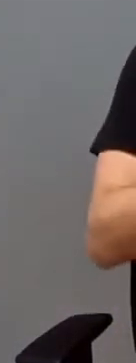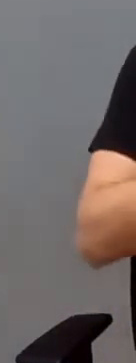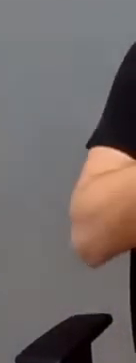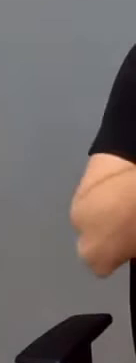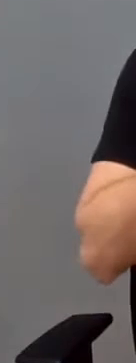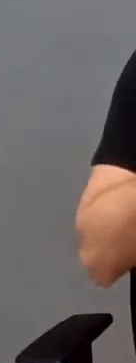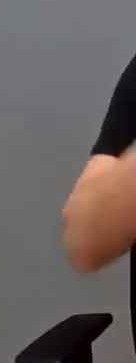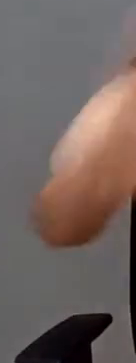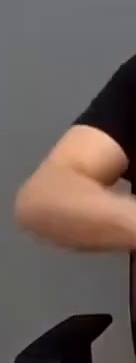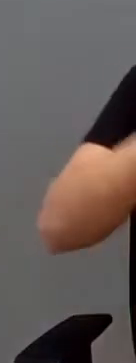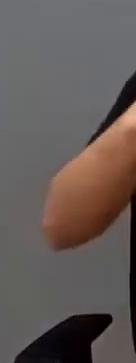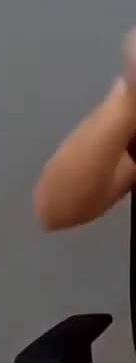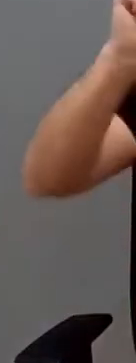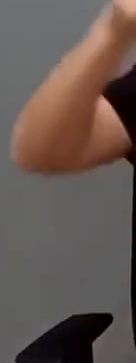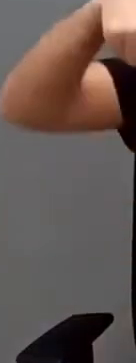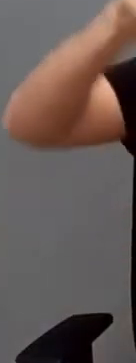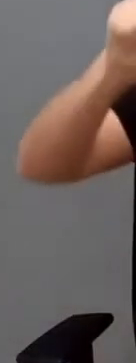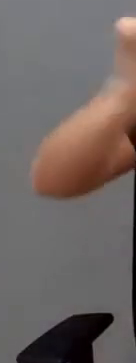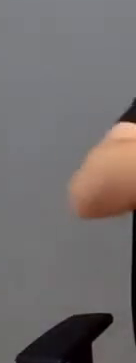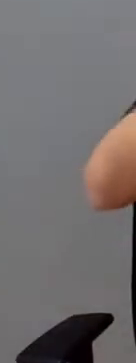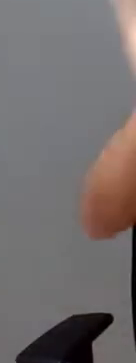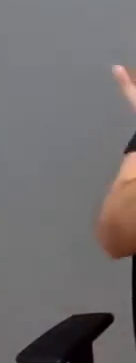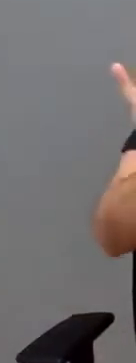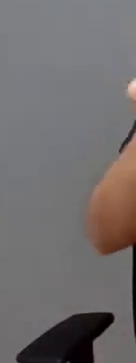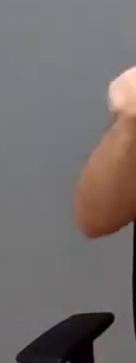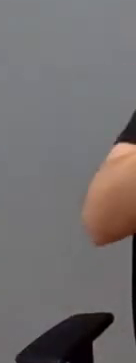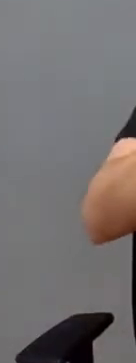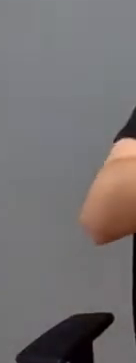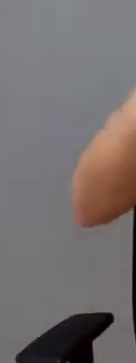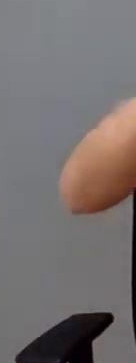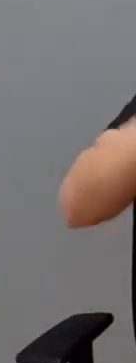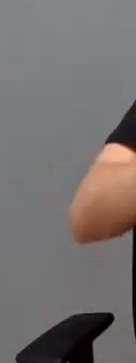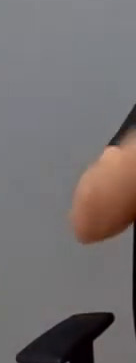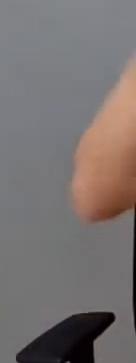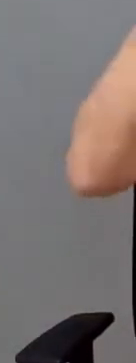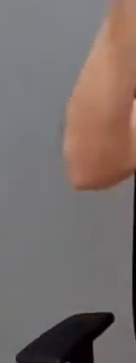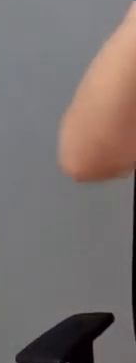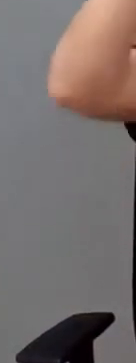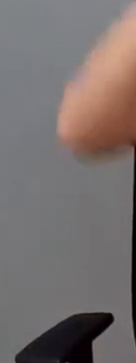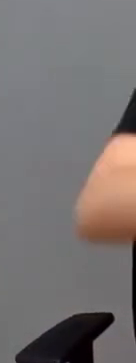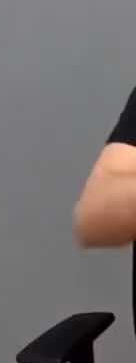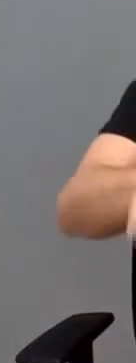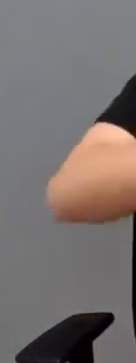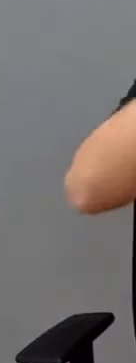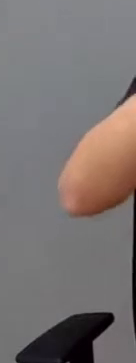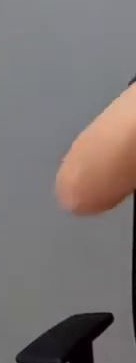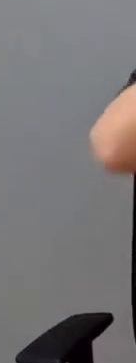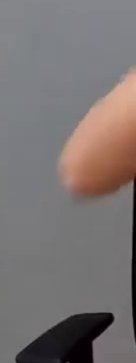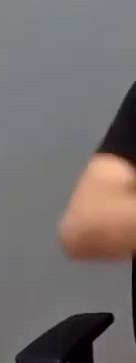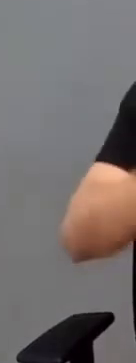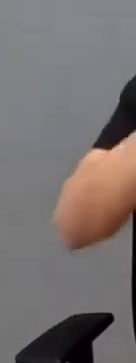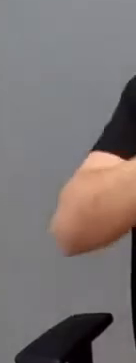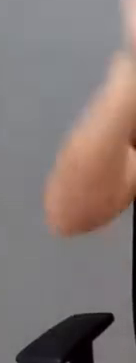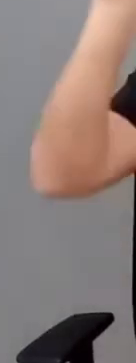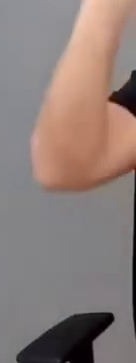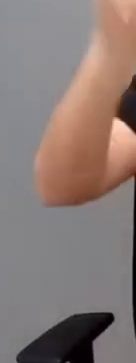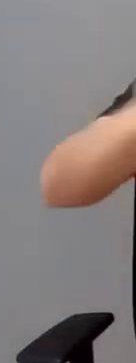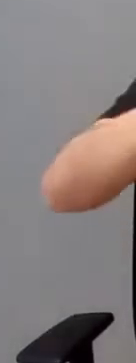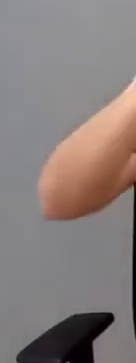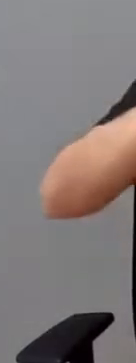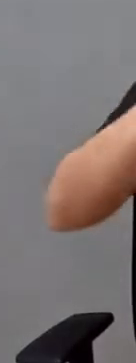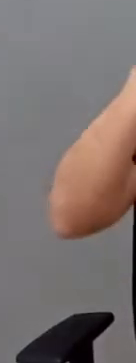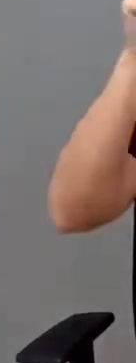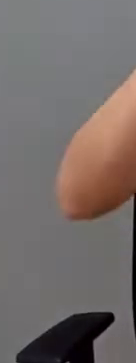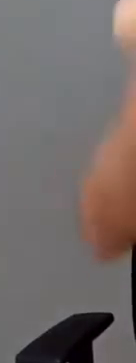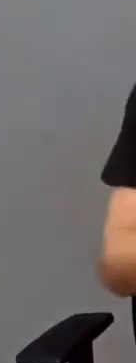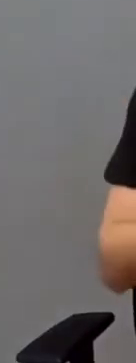luego va a continuar Ana hablando ya más concreto del programa y por último pues nos despediremos con un vídeo, que es una forma